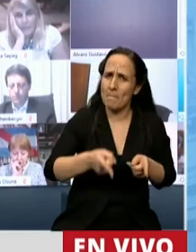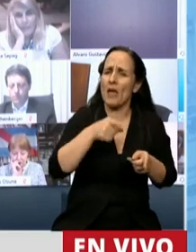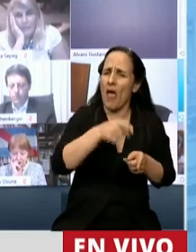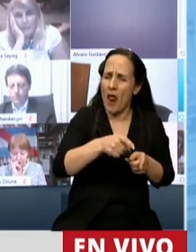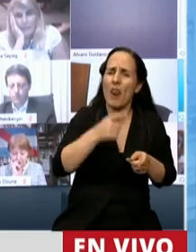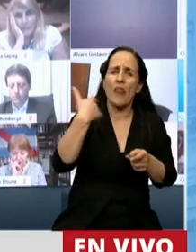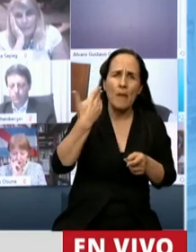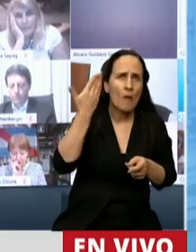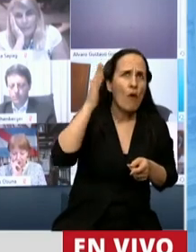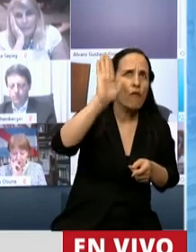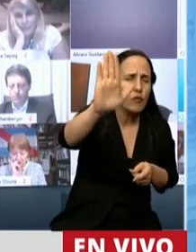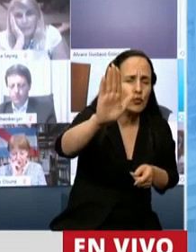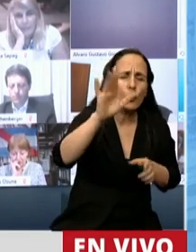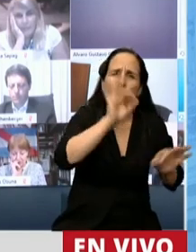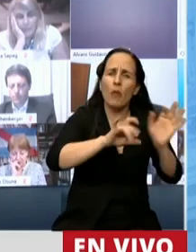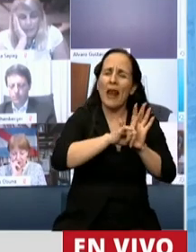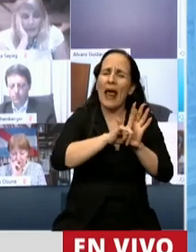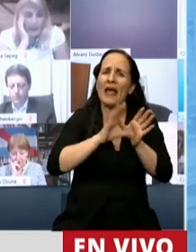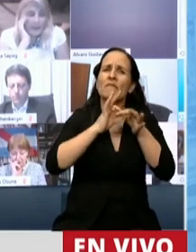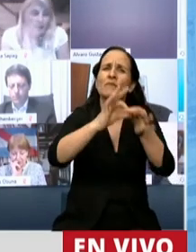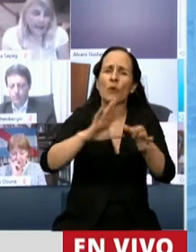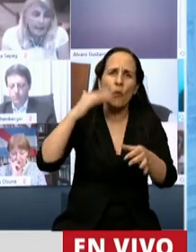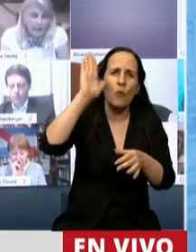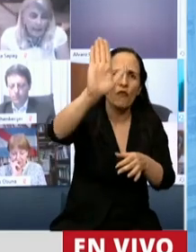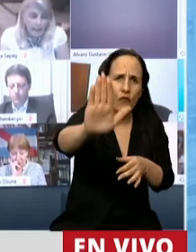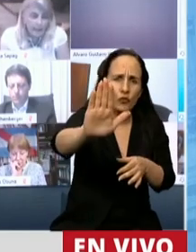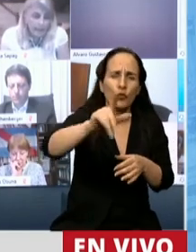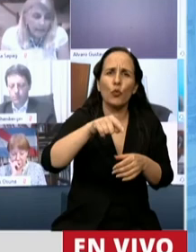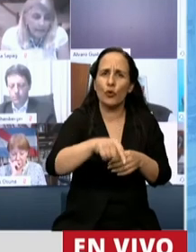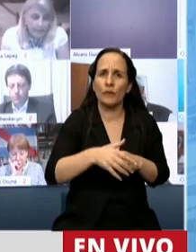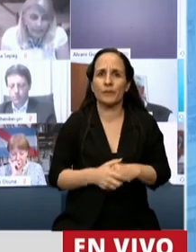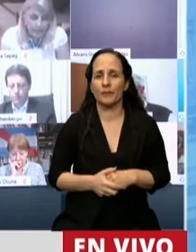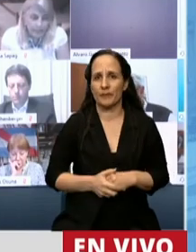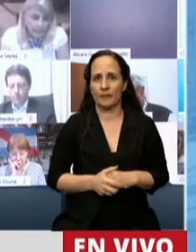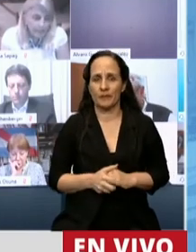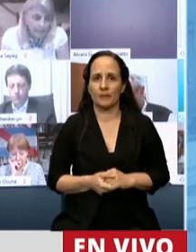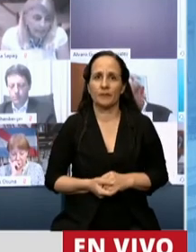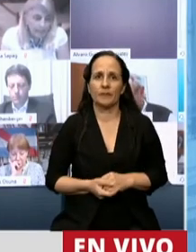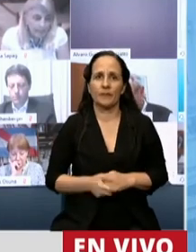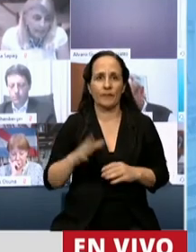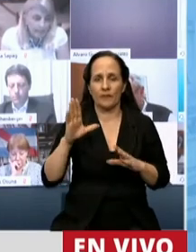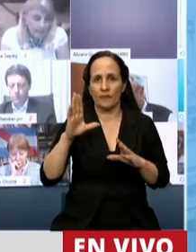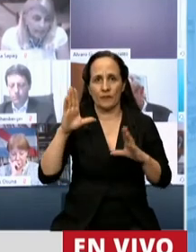mirar a futuro y legislar a futuro estas nuevas industrias. Porque si no...